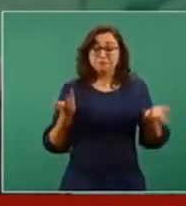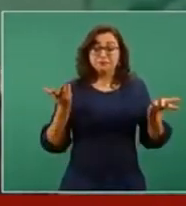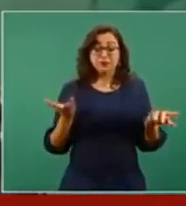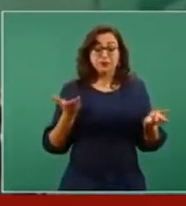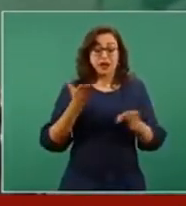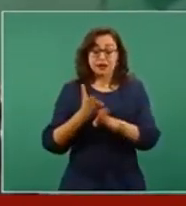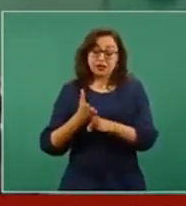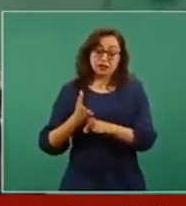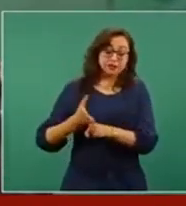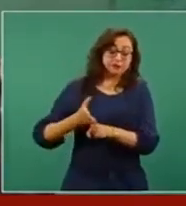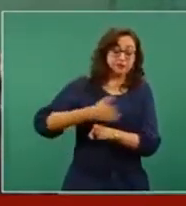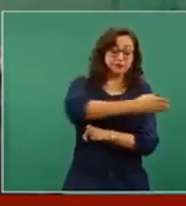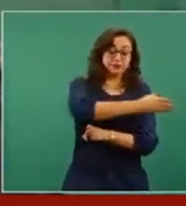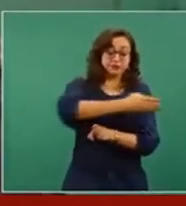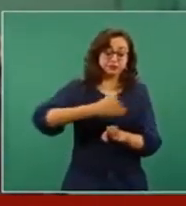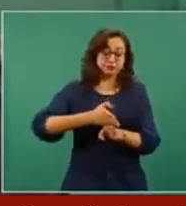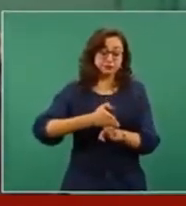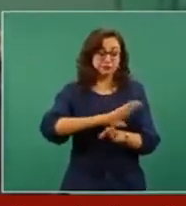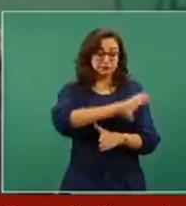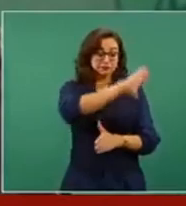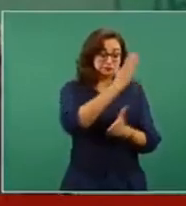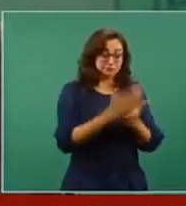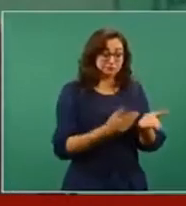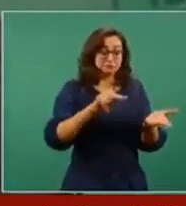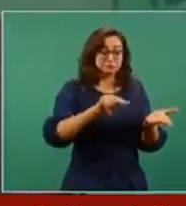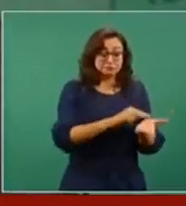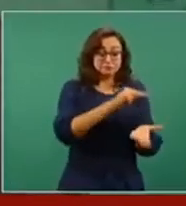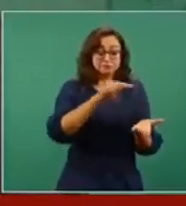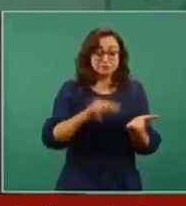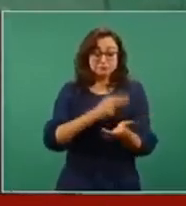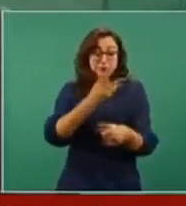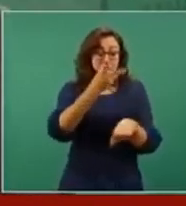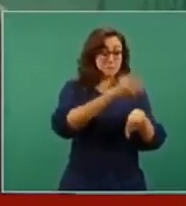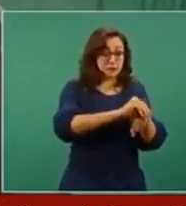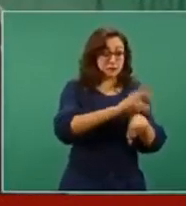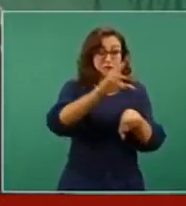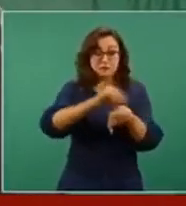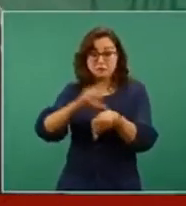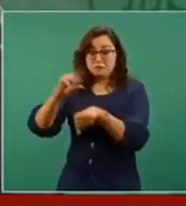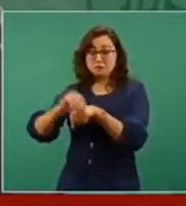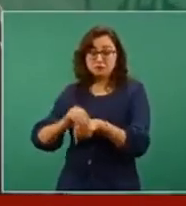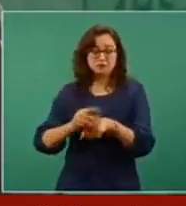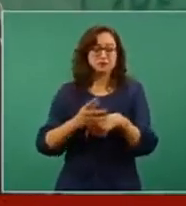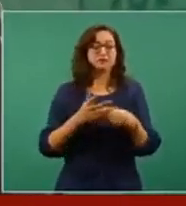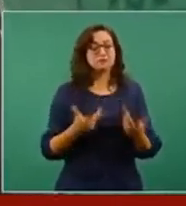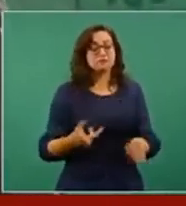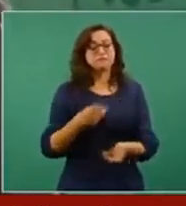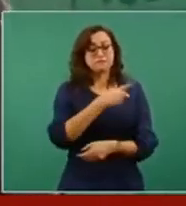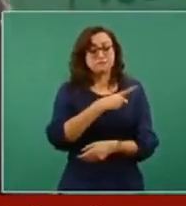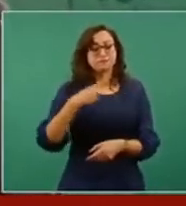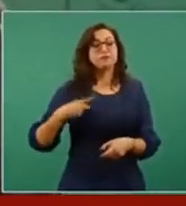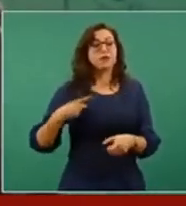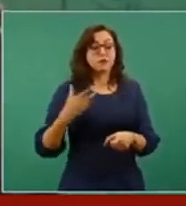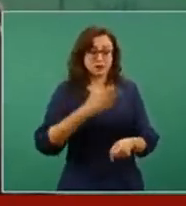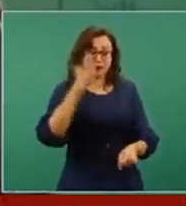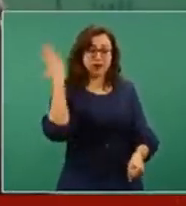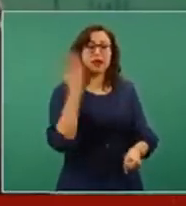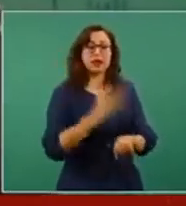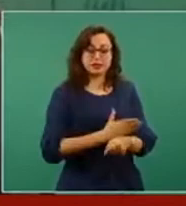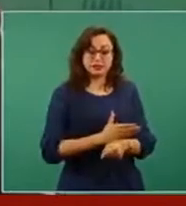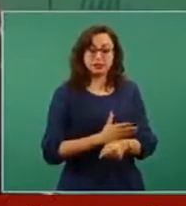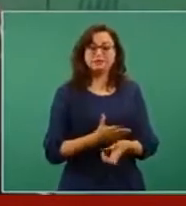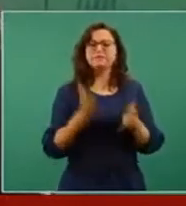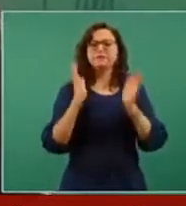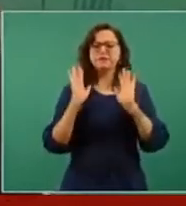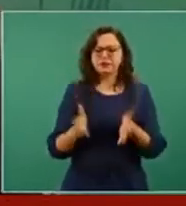que hicieras eso y lo estamos haciendo y hay